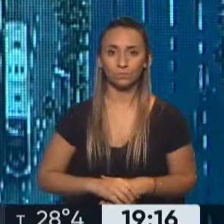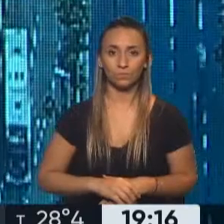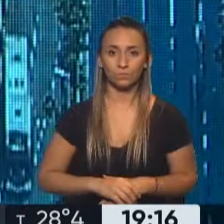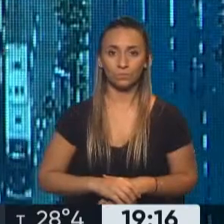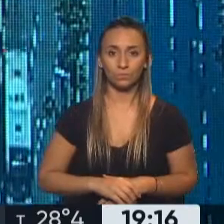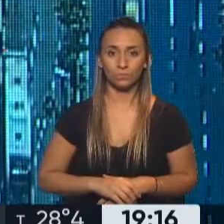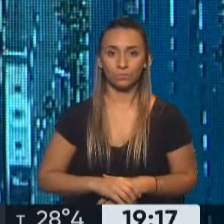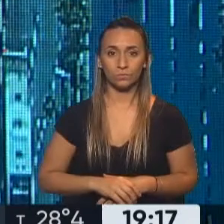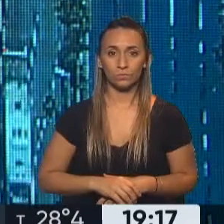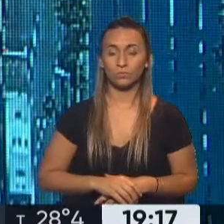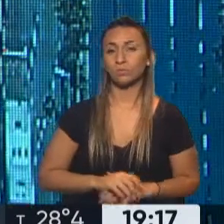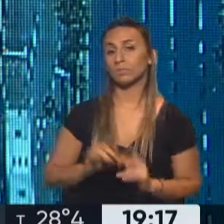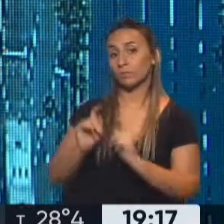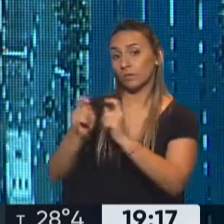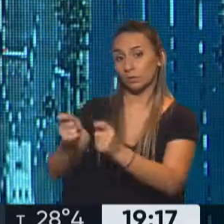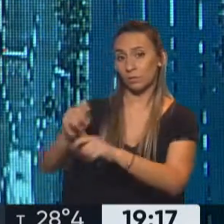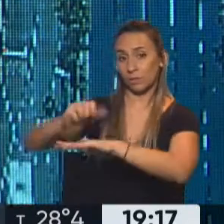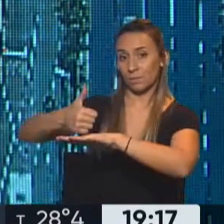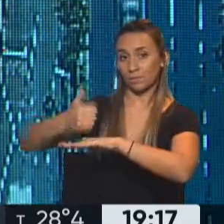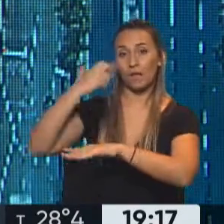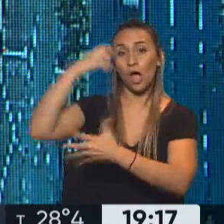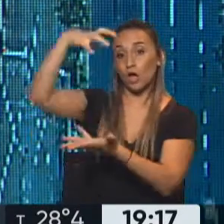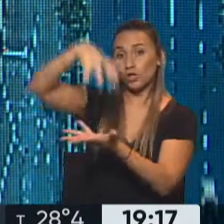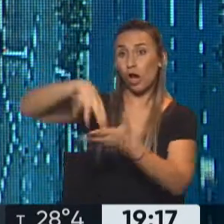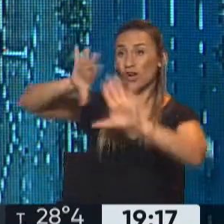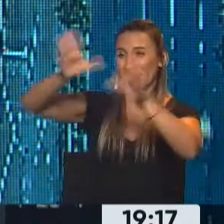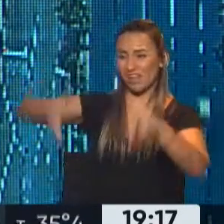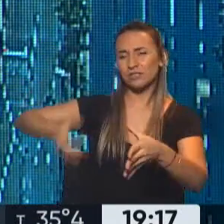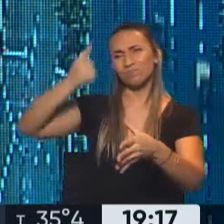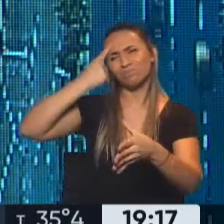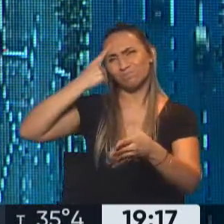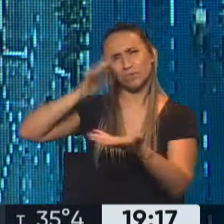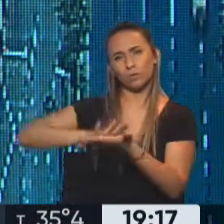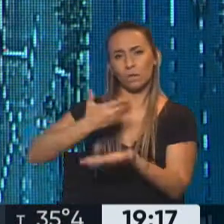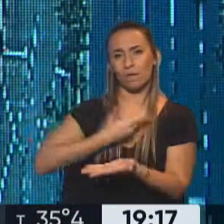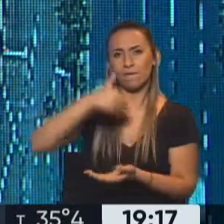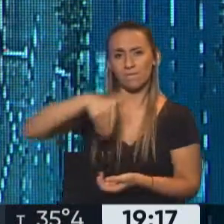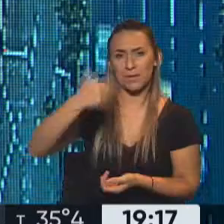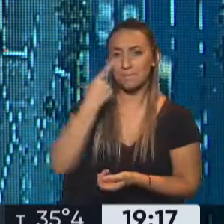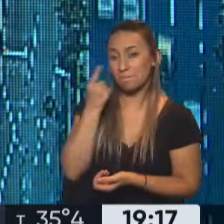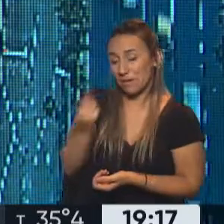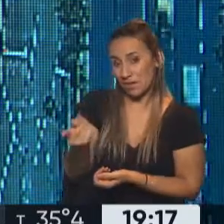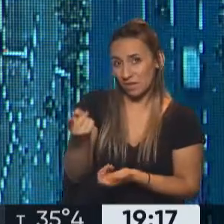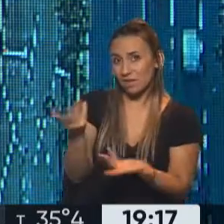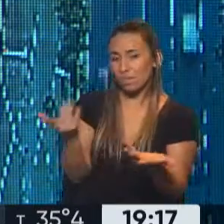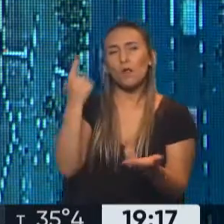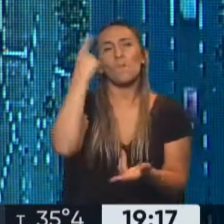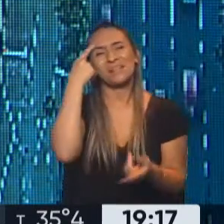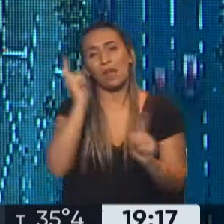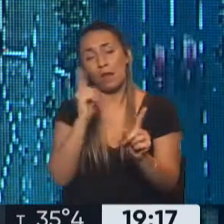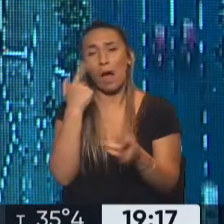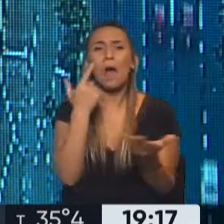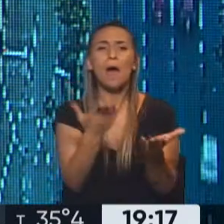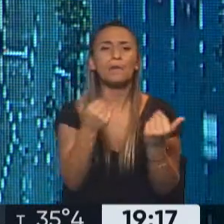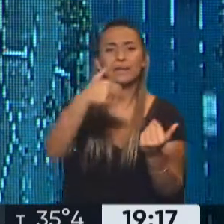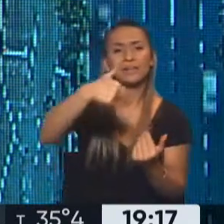Vamos al Congreso ahora, vamos a pensar en el Fondo Monetario Internacional, en el acuerdo, más que a pensar, a escuchar a Nicolás Fiorentino, que tiene